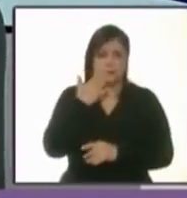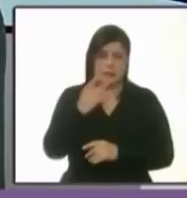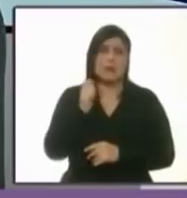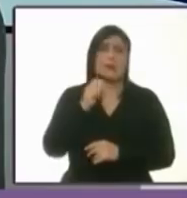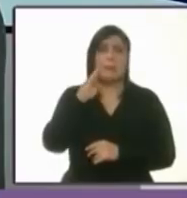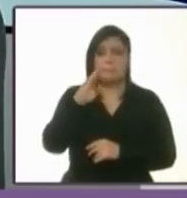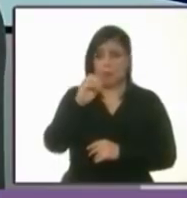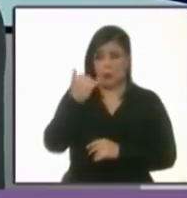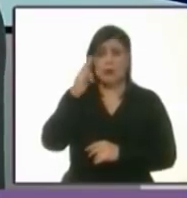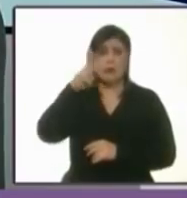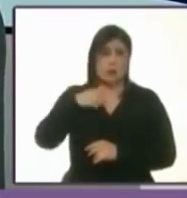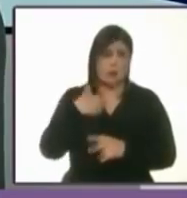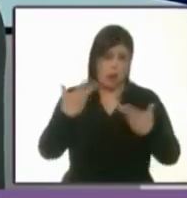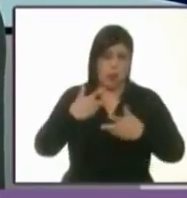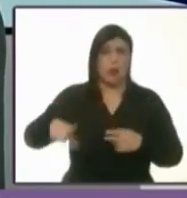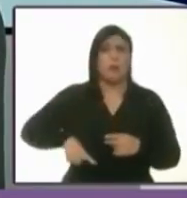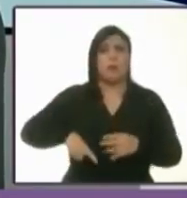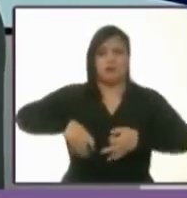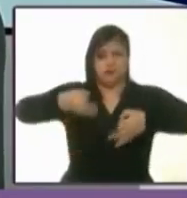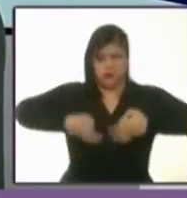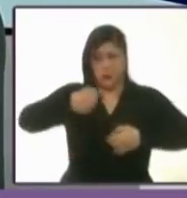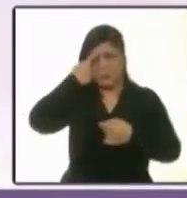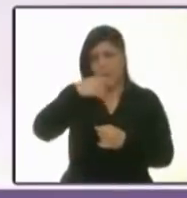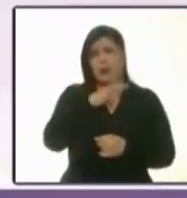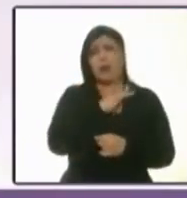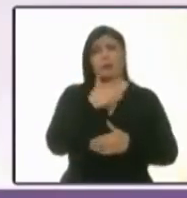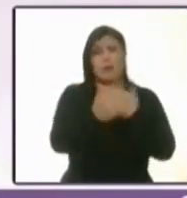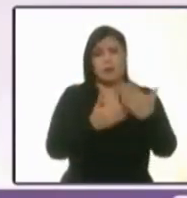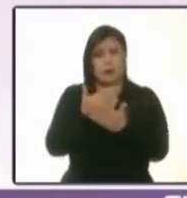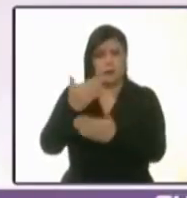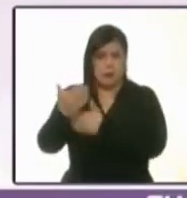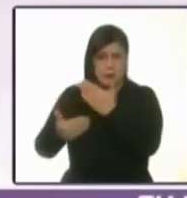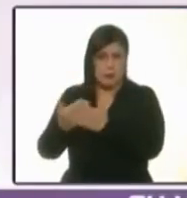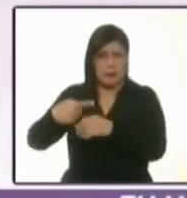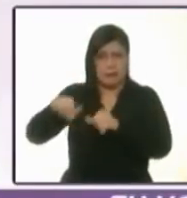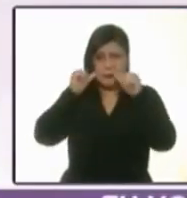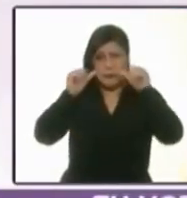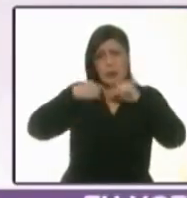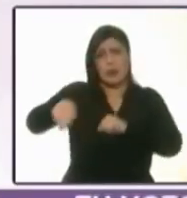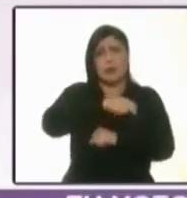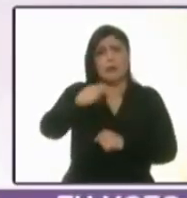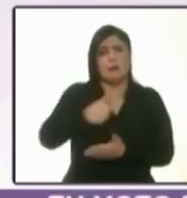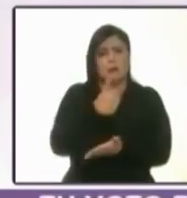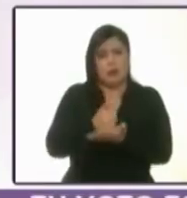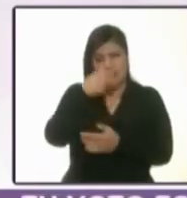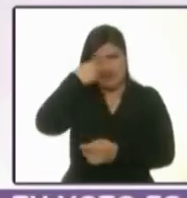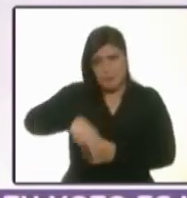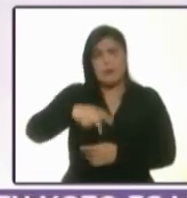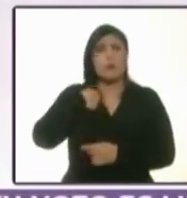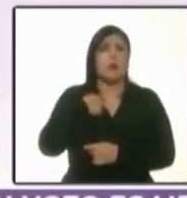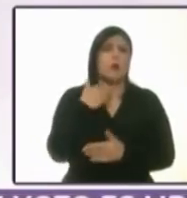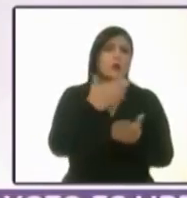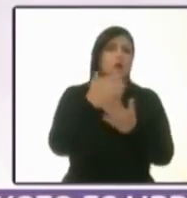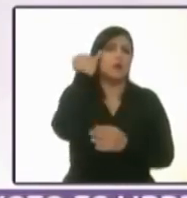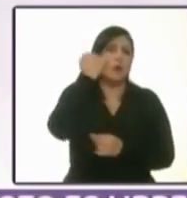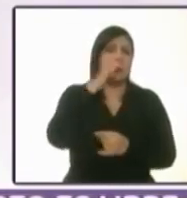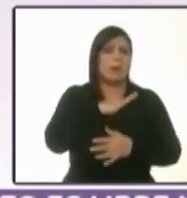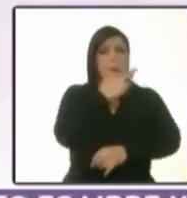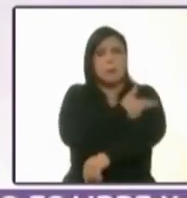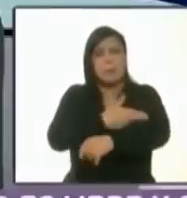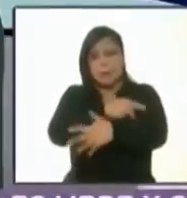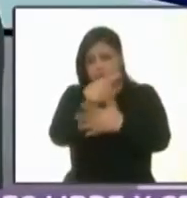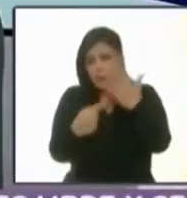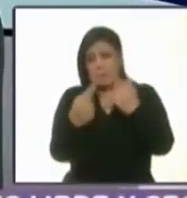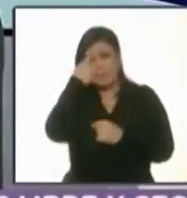Mariana Boy sí va a ser un gobierno eficiente con buenos servicios para la Ciudad de México y para eso vamos a proponer que todos los trámites se puedan